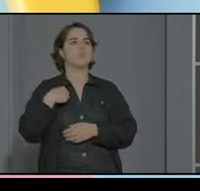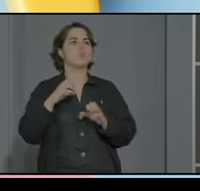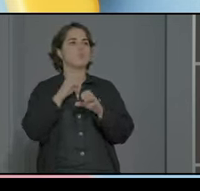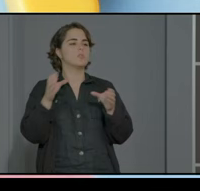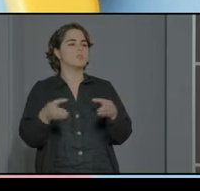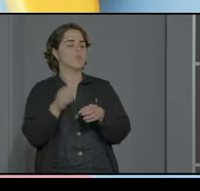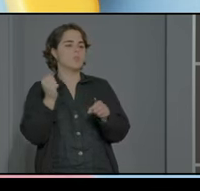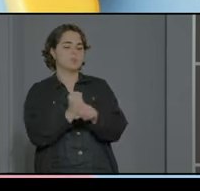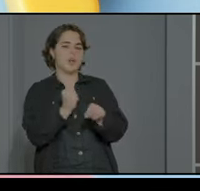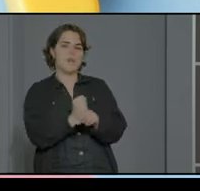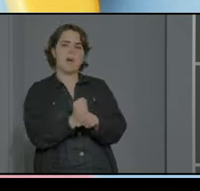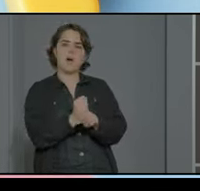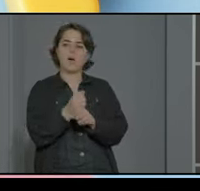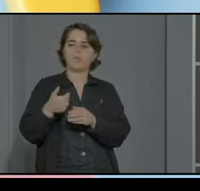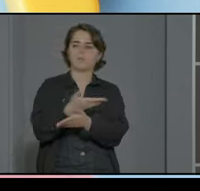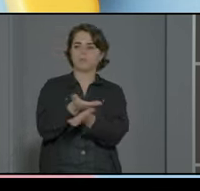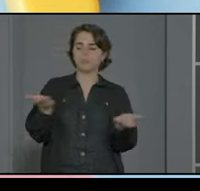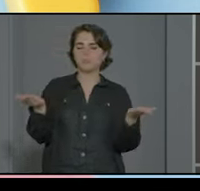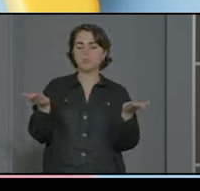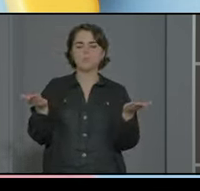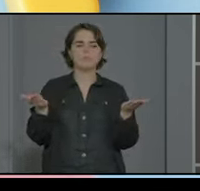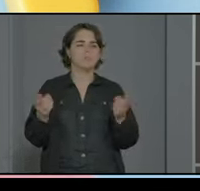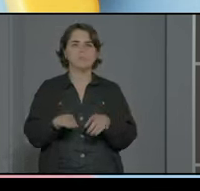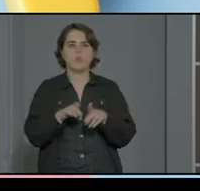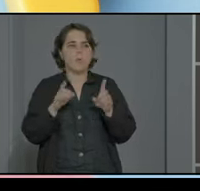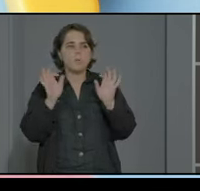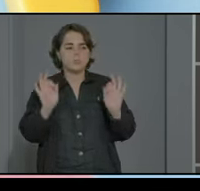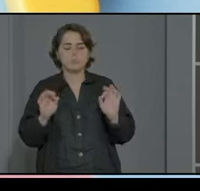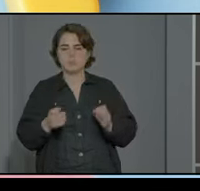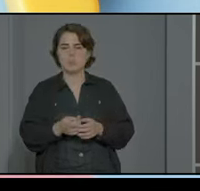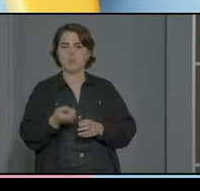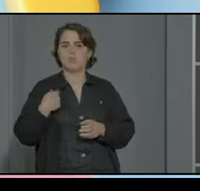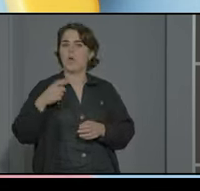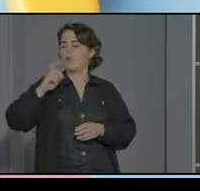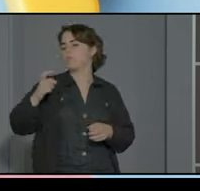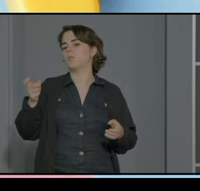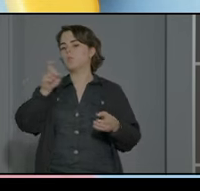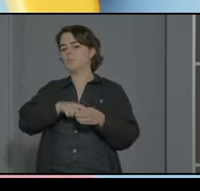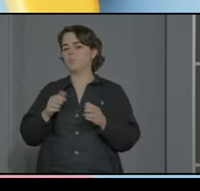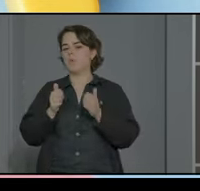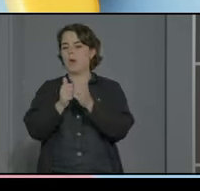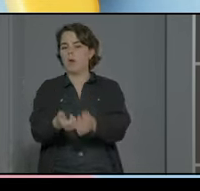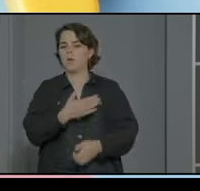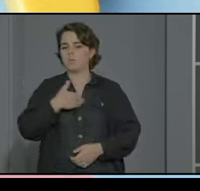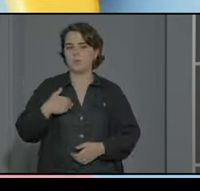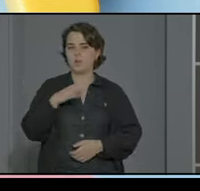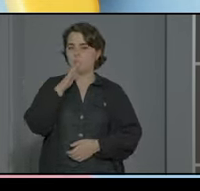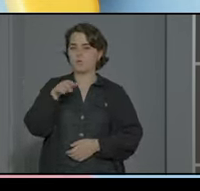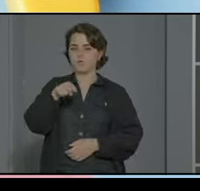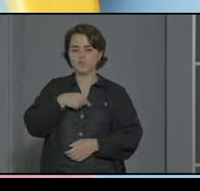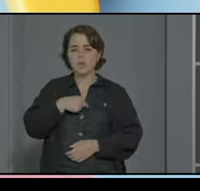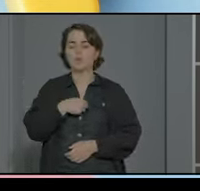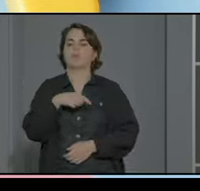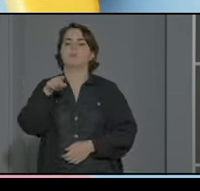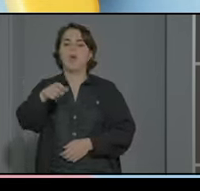en grupo tiene que hacer un trabajo en grupo entre ellos de X me da igual bueno pues yo quiero estar ahí con mi alumno porque quiero que tenga éxito porque quiero que tenga